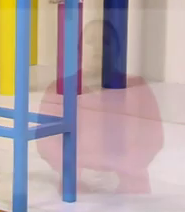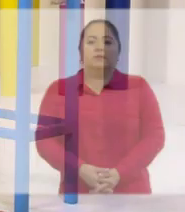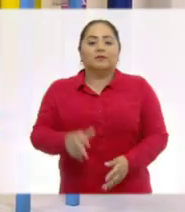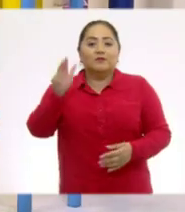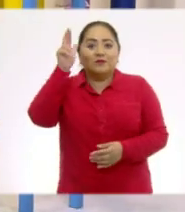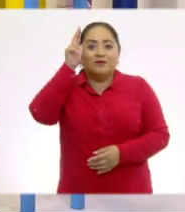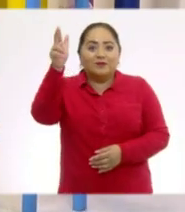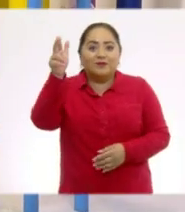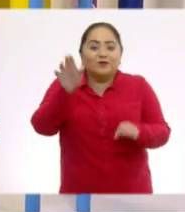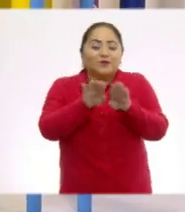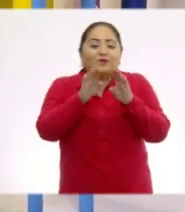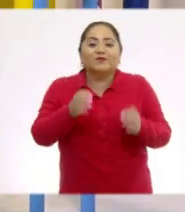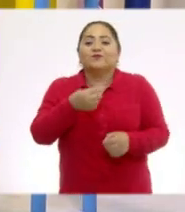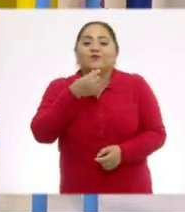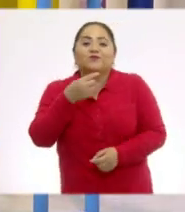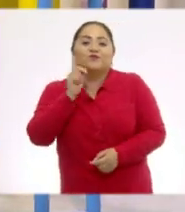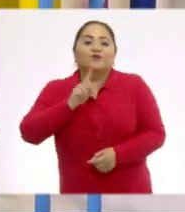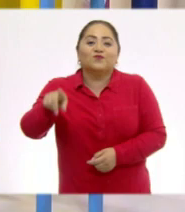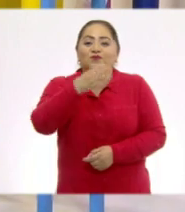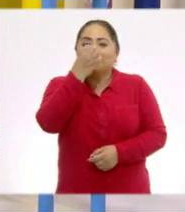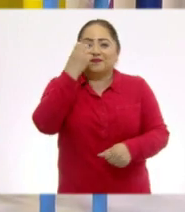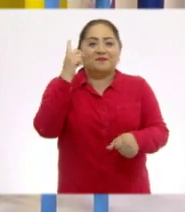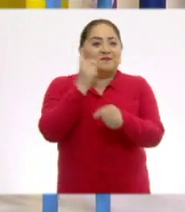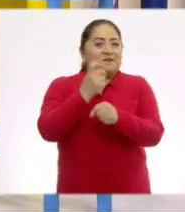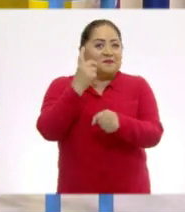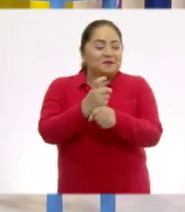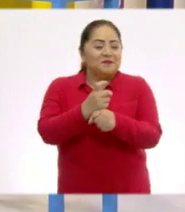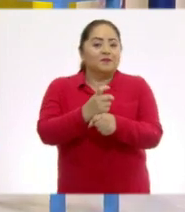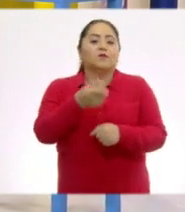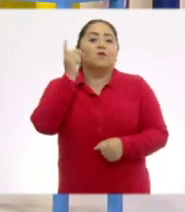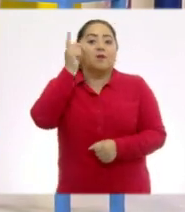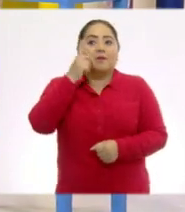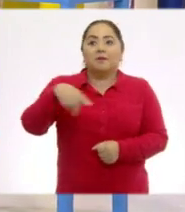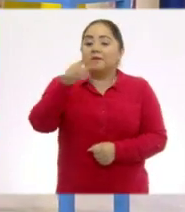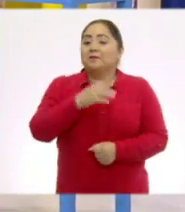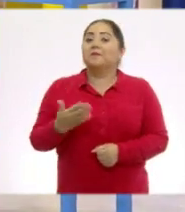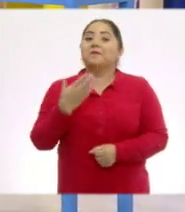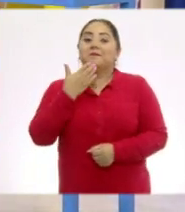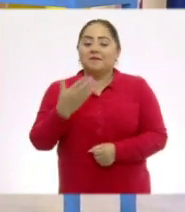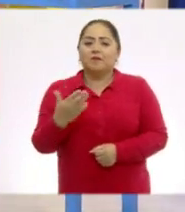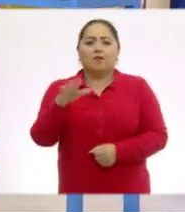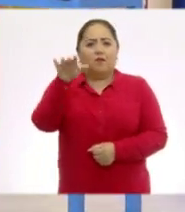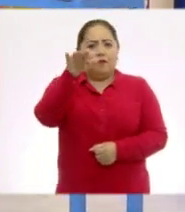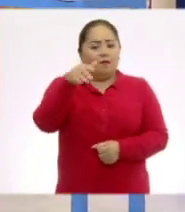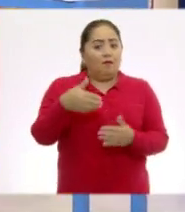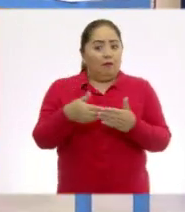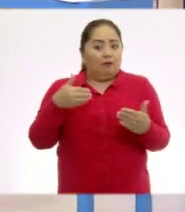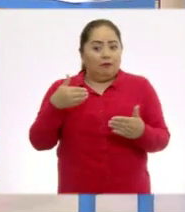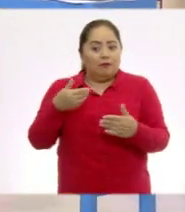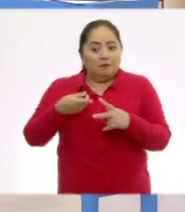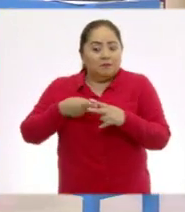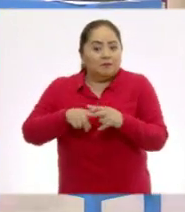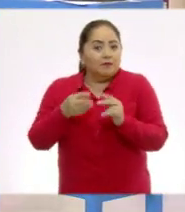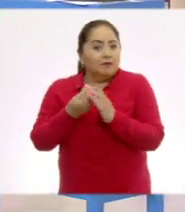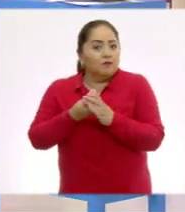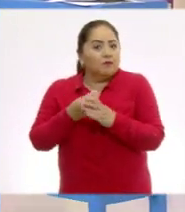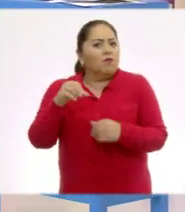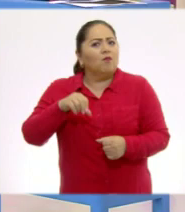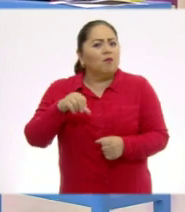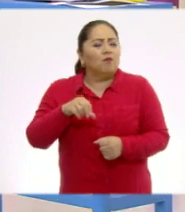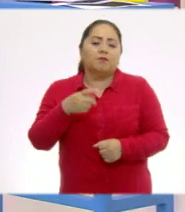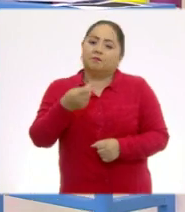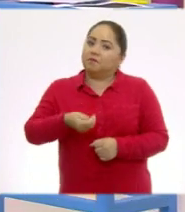¡Hola! ¿Cómo están, niñas y niños del primer grado de primaria? Espero que estén muy bien. Oigan, antes de comenzar la clase del día de hoy,